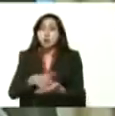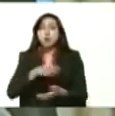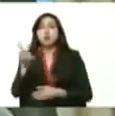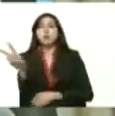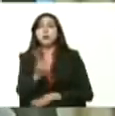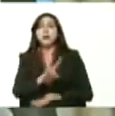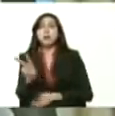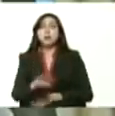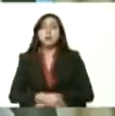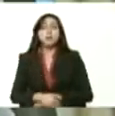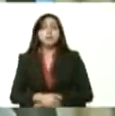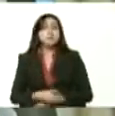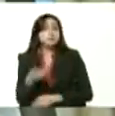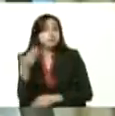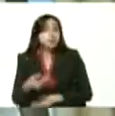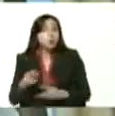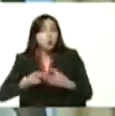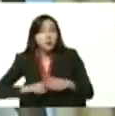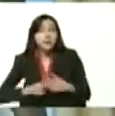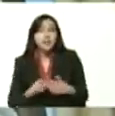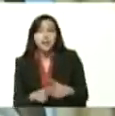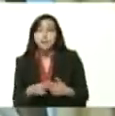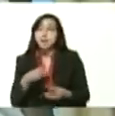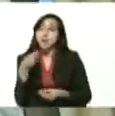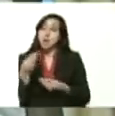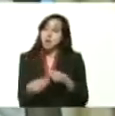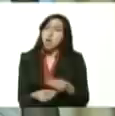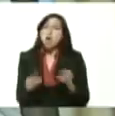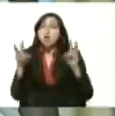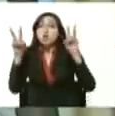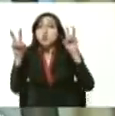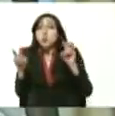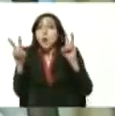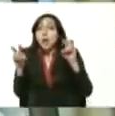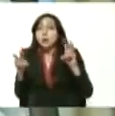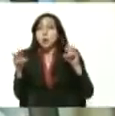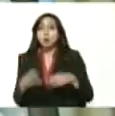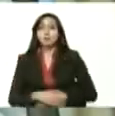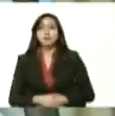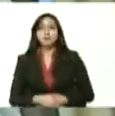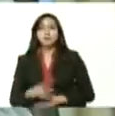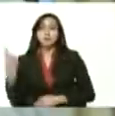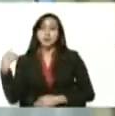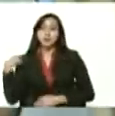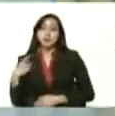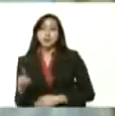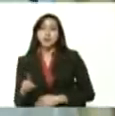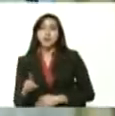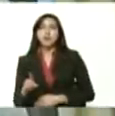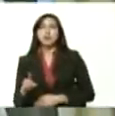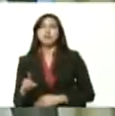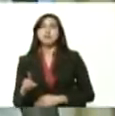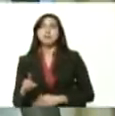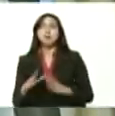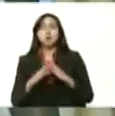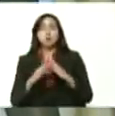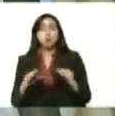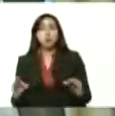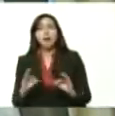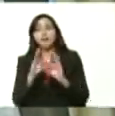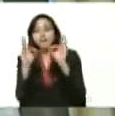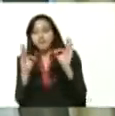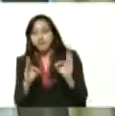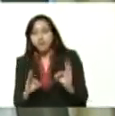bueno, que es un instrumento bastante novedoso y que como tal pues tiene sus adversidades